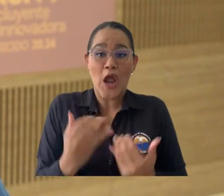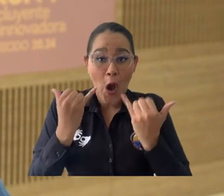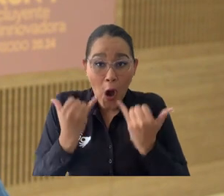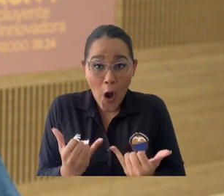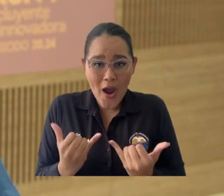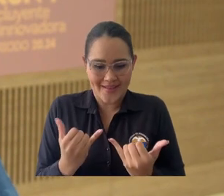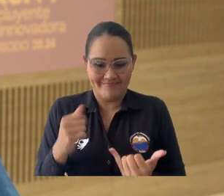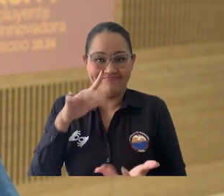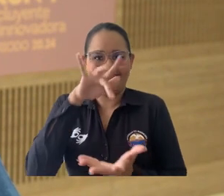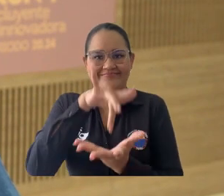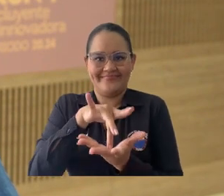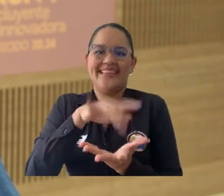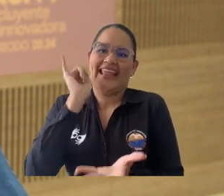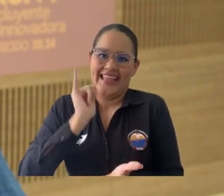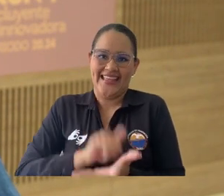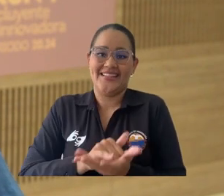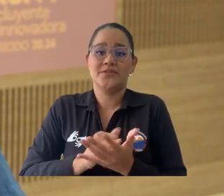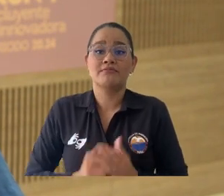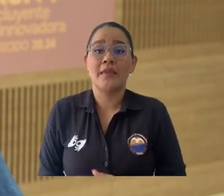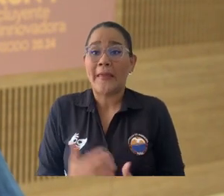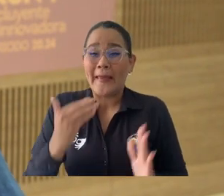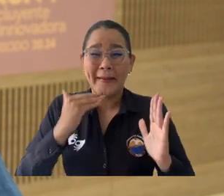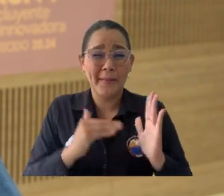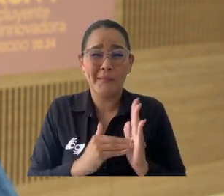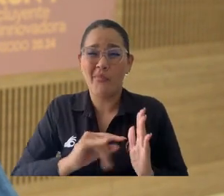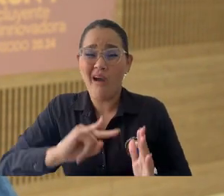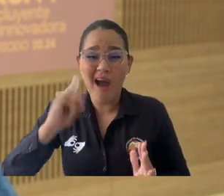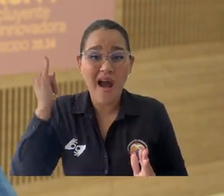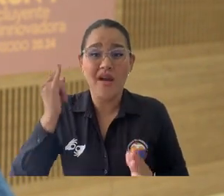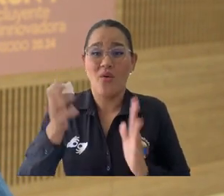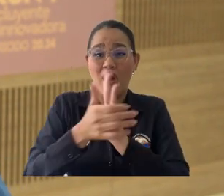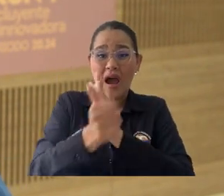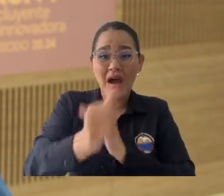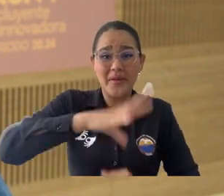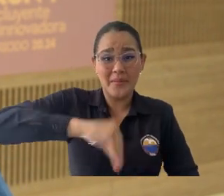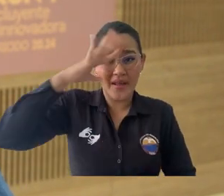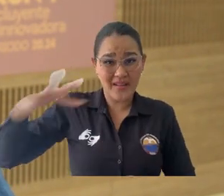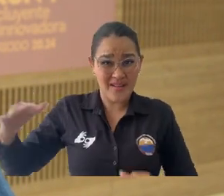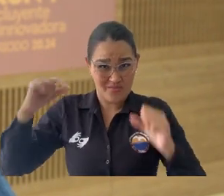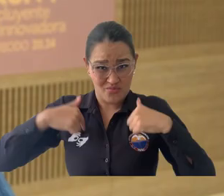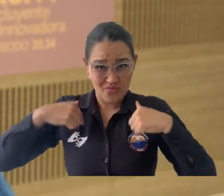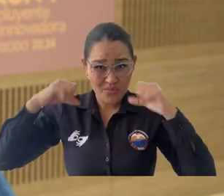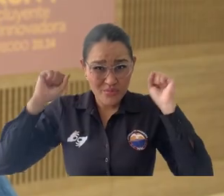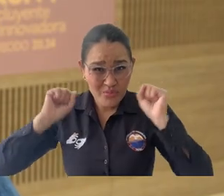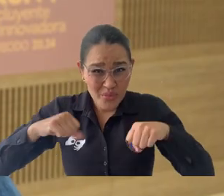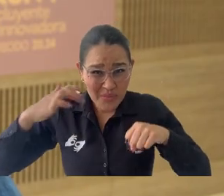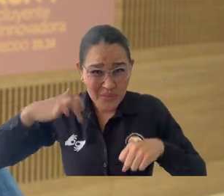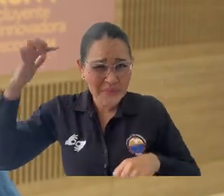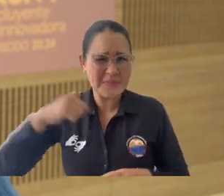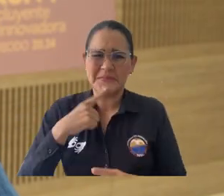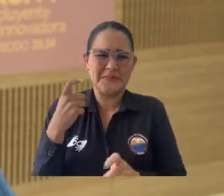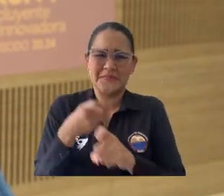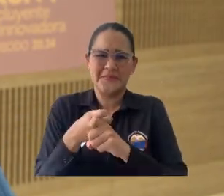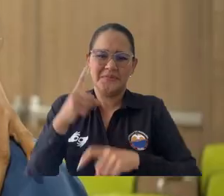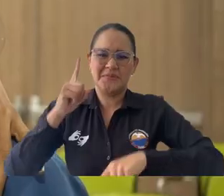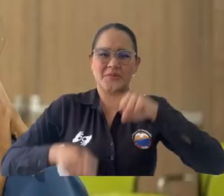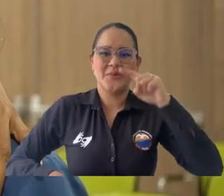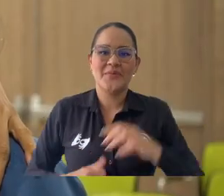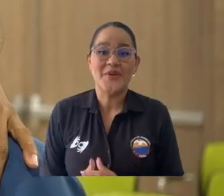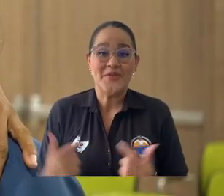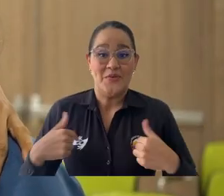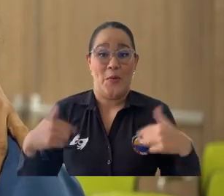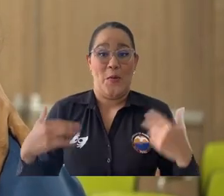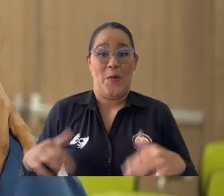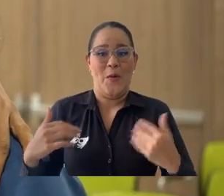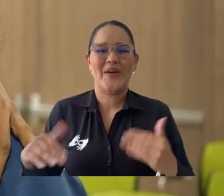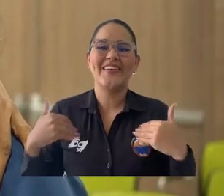hoy aquí. En mi caso particular si no hubiese sido por Talento Magdalena no hubiese estado estudiando una carrera profesional y me honra decir que soy la primera